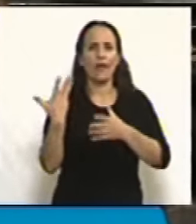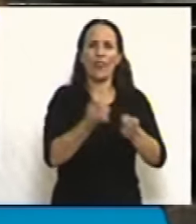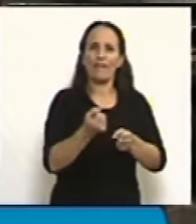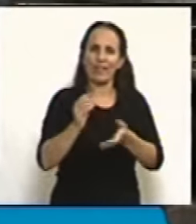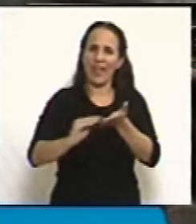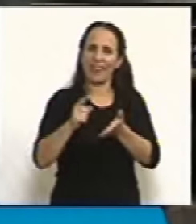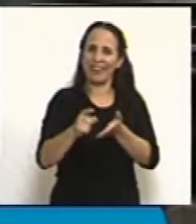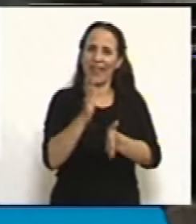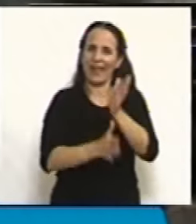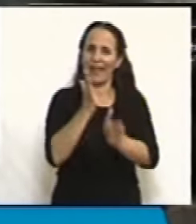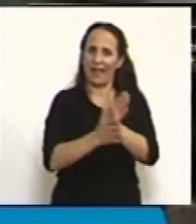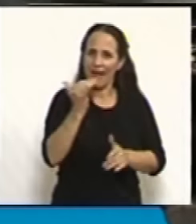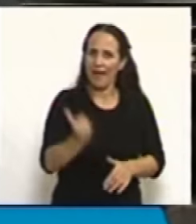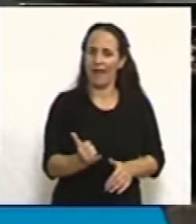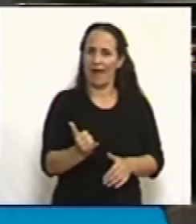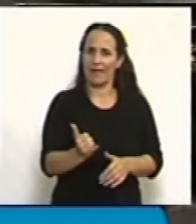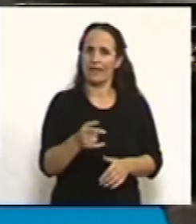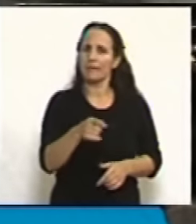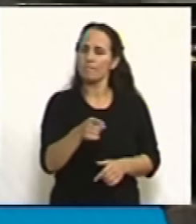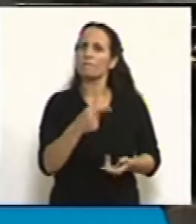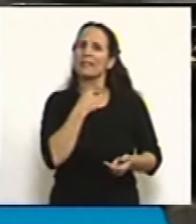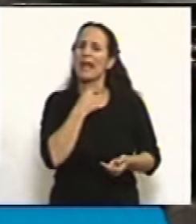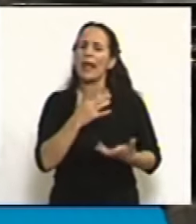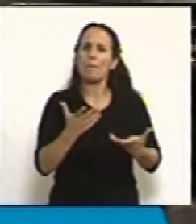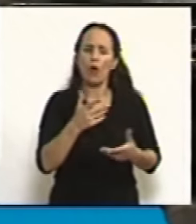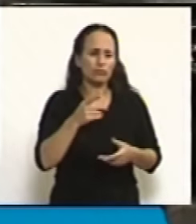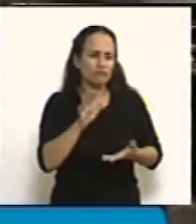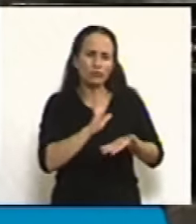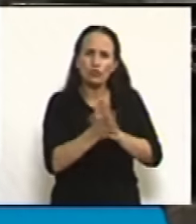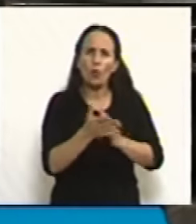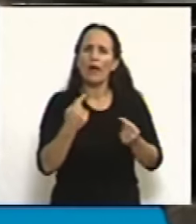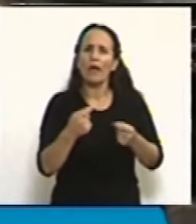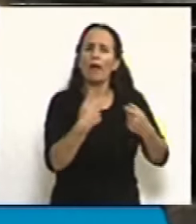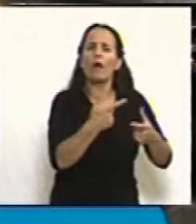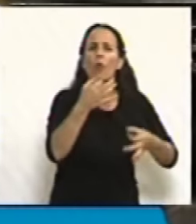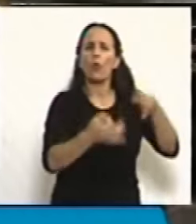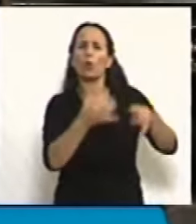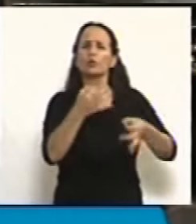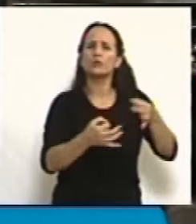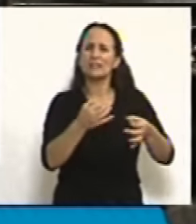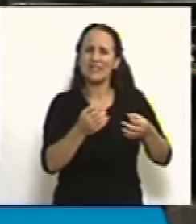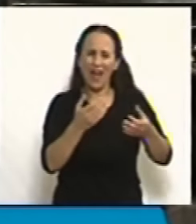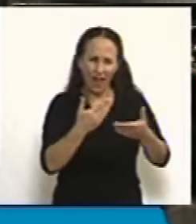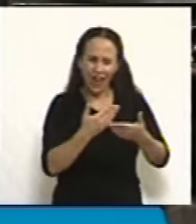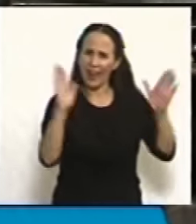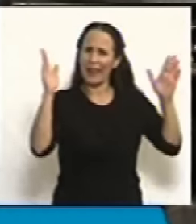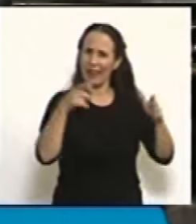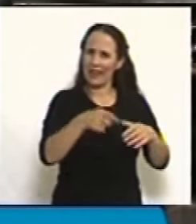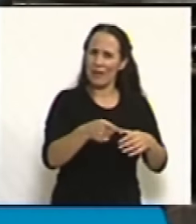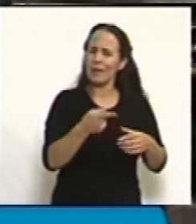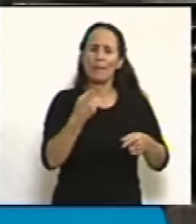en asegurar un acceso a la libre administración de justicia, pero fundamentalmente